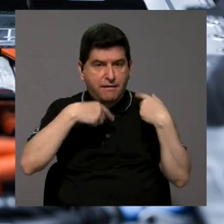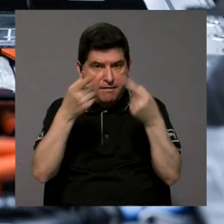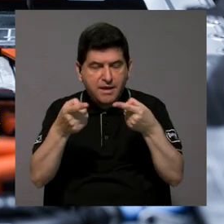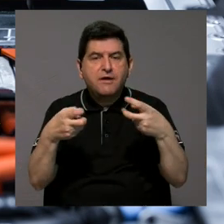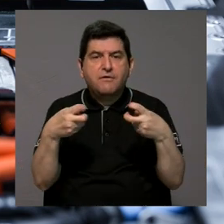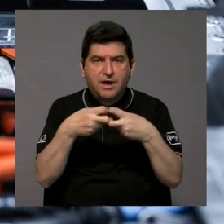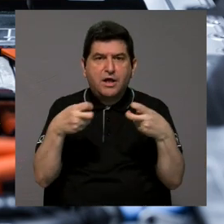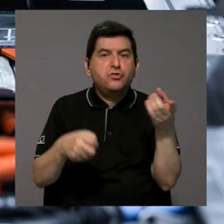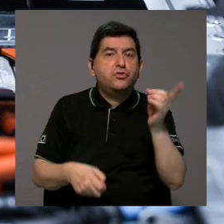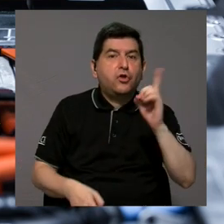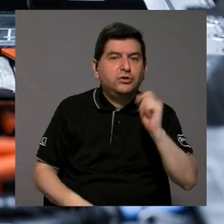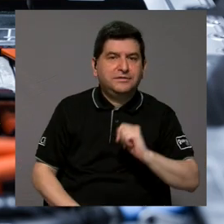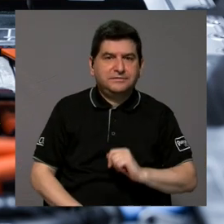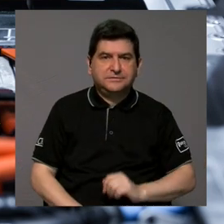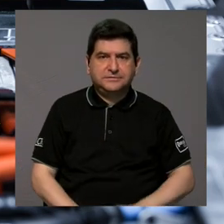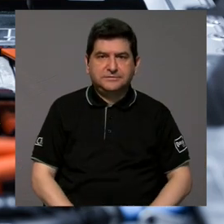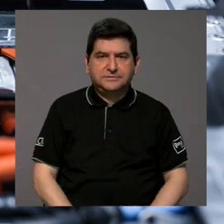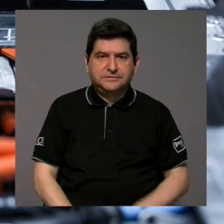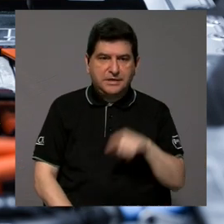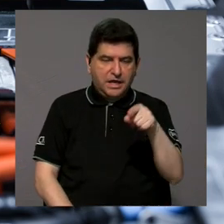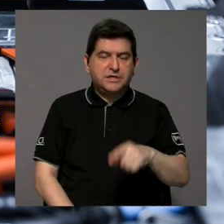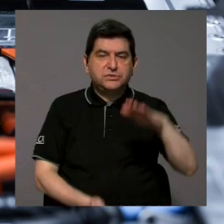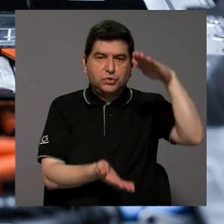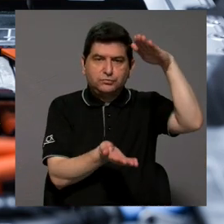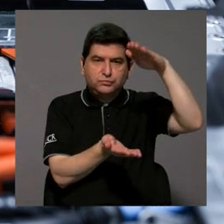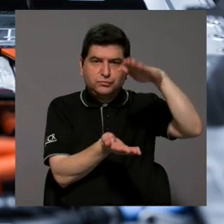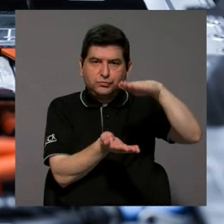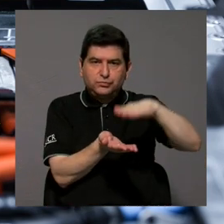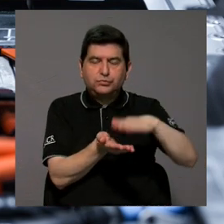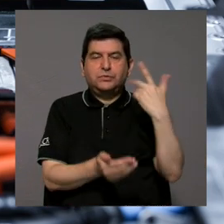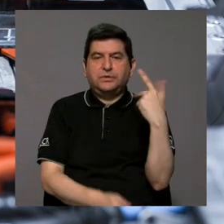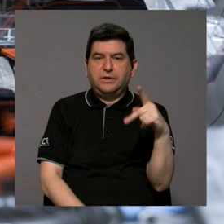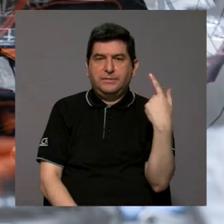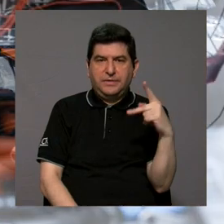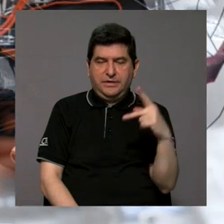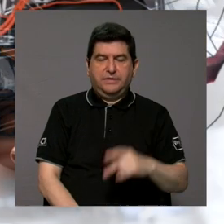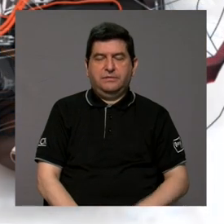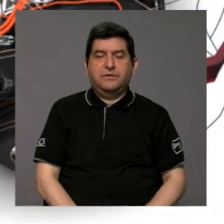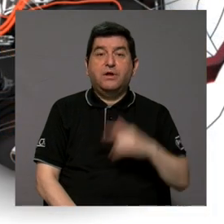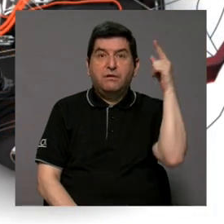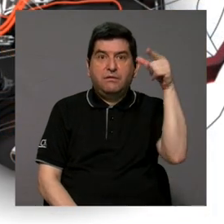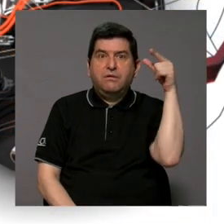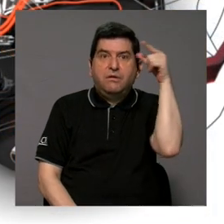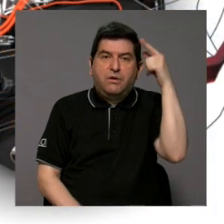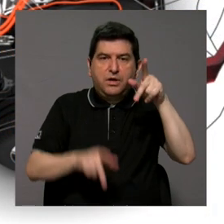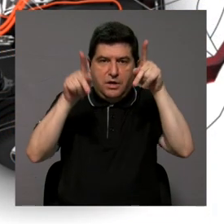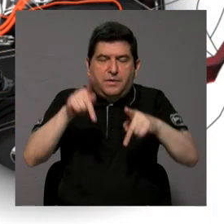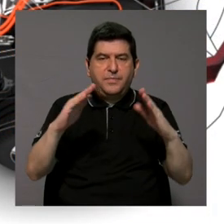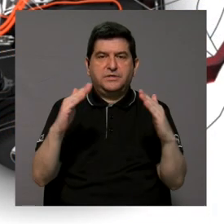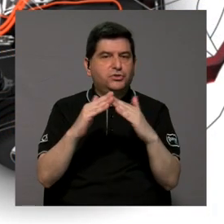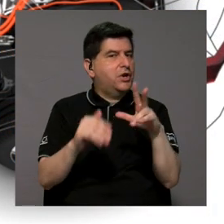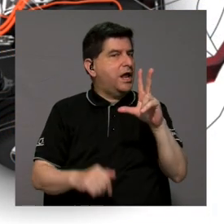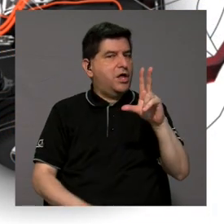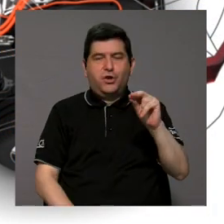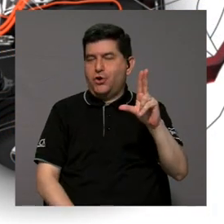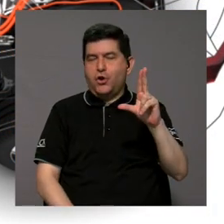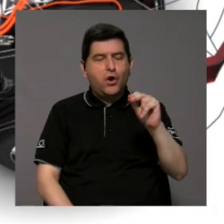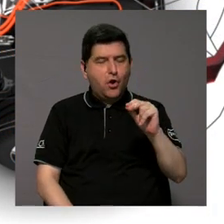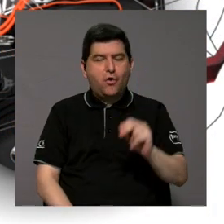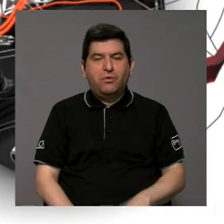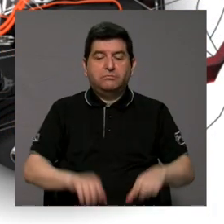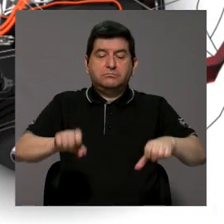electricidad entonces eso debería disminuir el riesgo y por supuesto la gente en la casa no debería